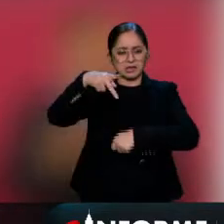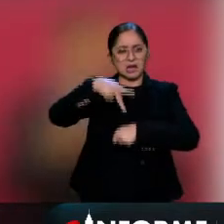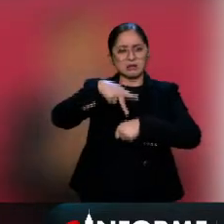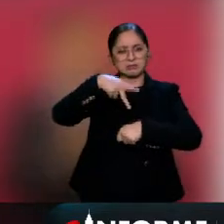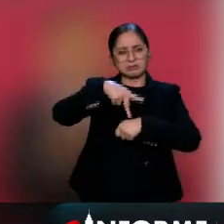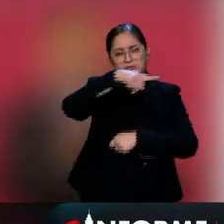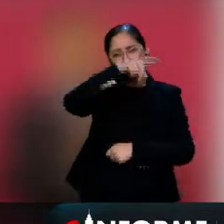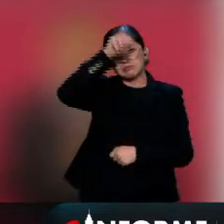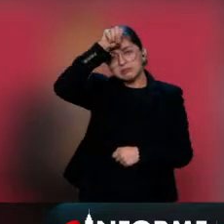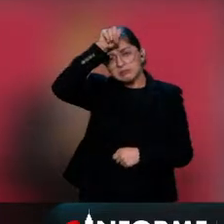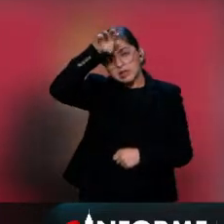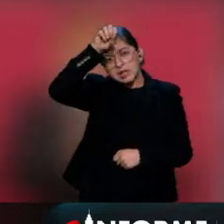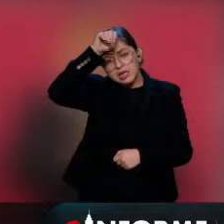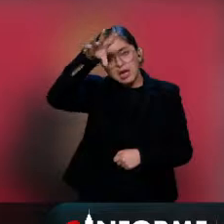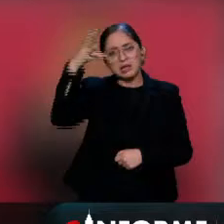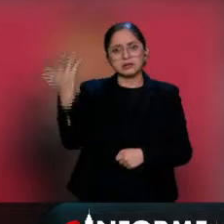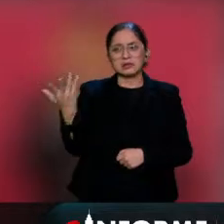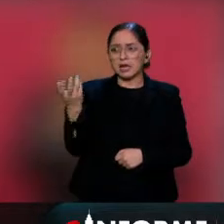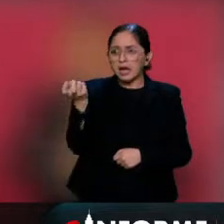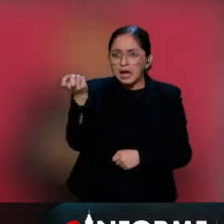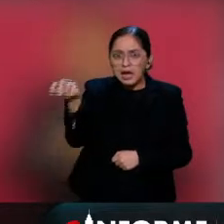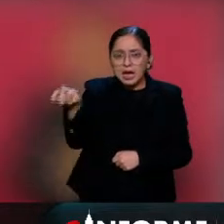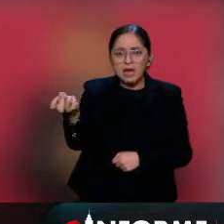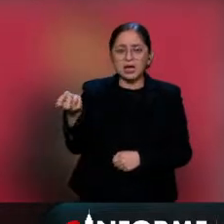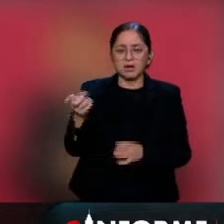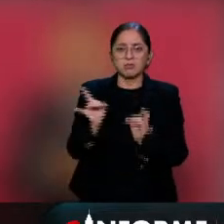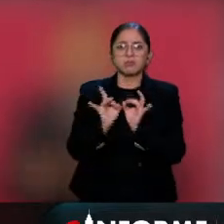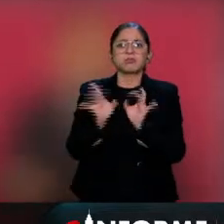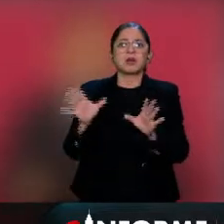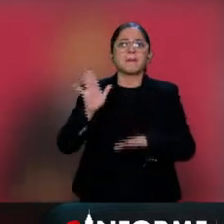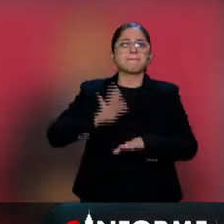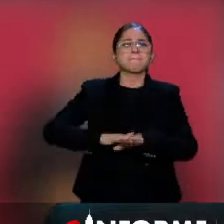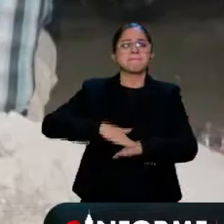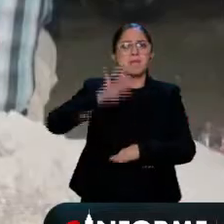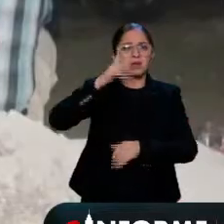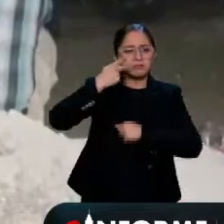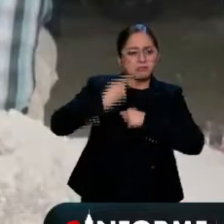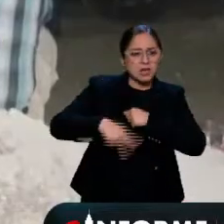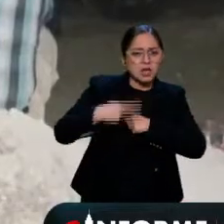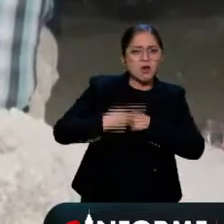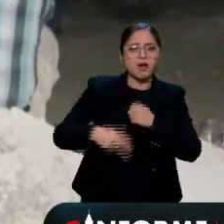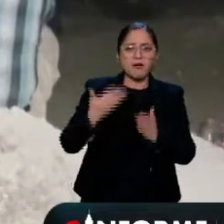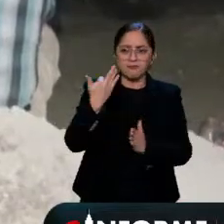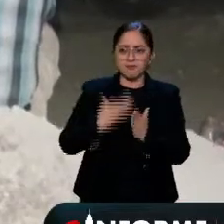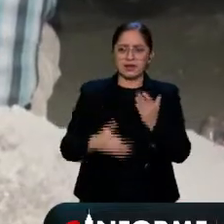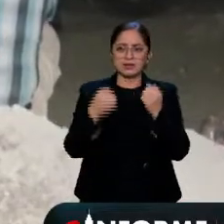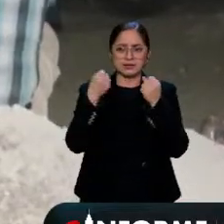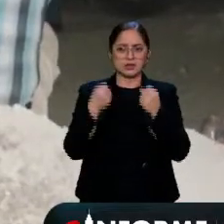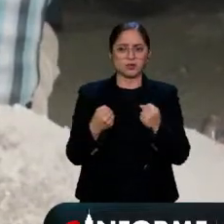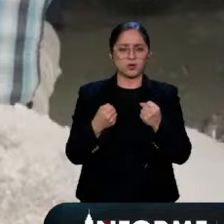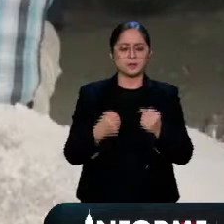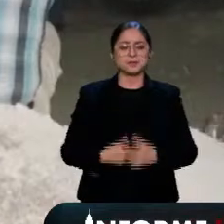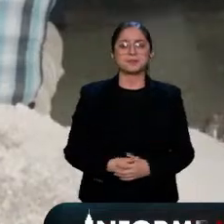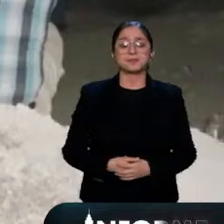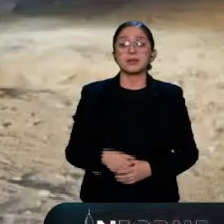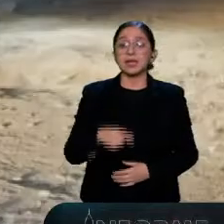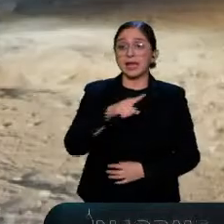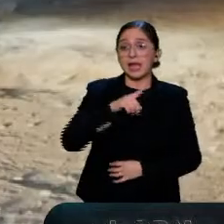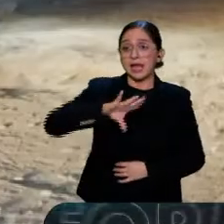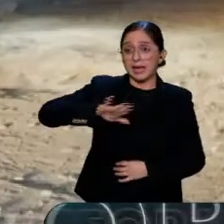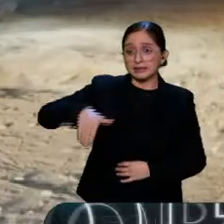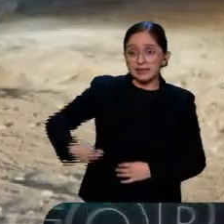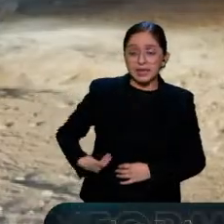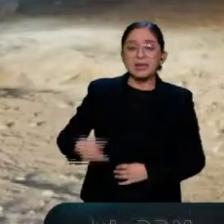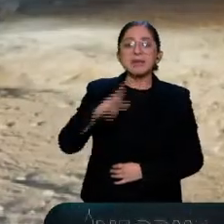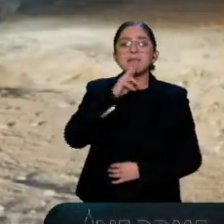medianos, que es donde hay más riesgos, más inseguridad. Desde que ocurrió el accidente, se instaló en la zona del percance